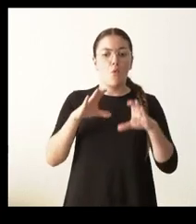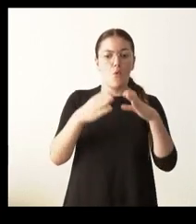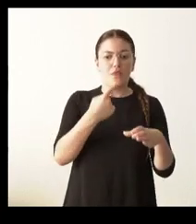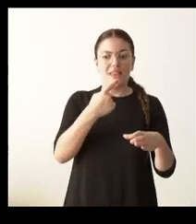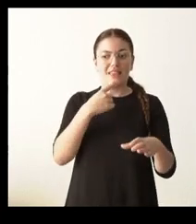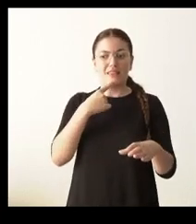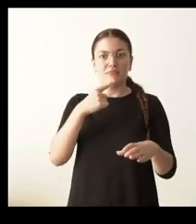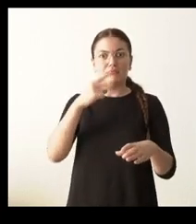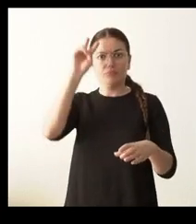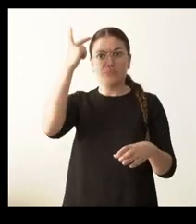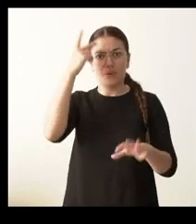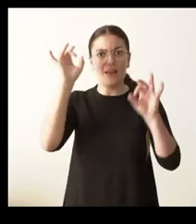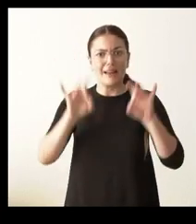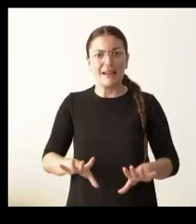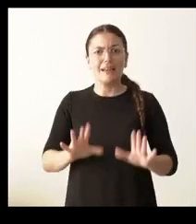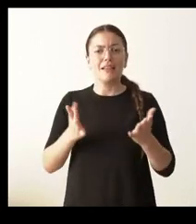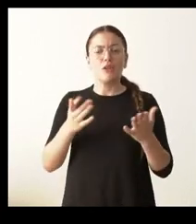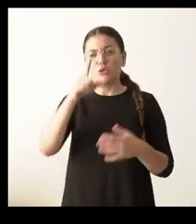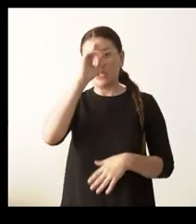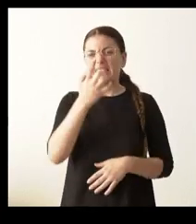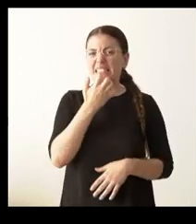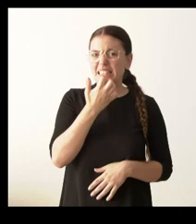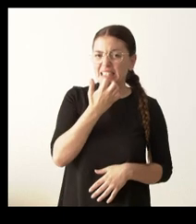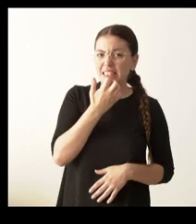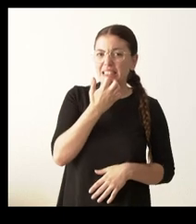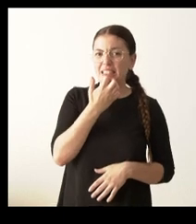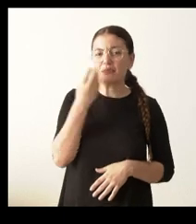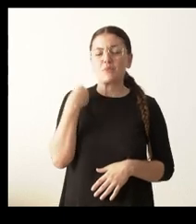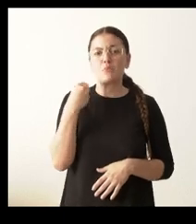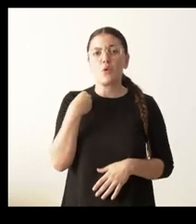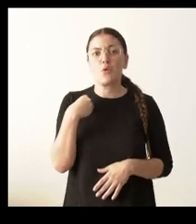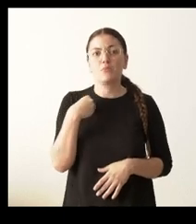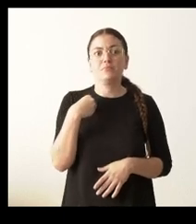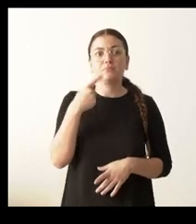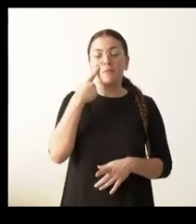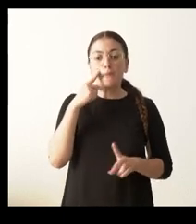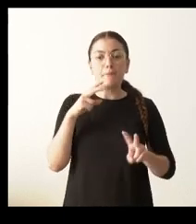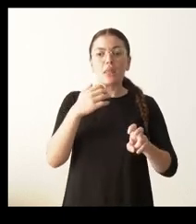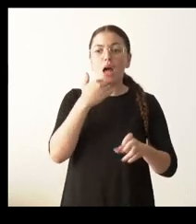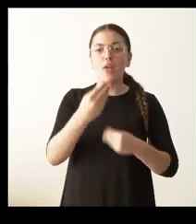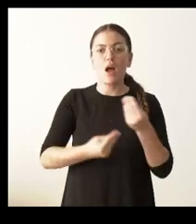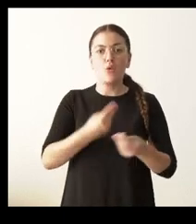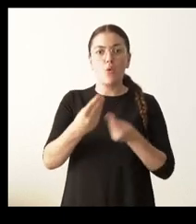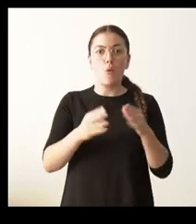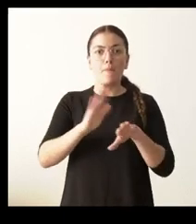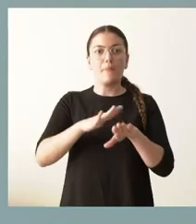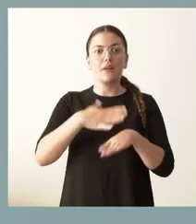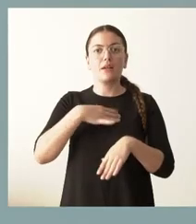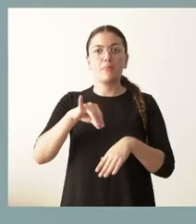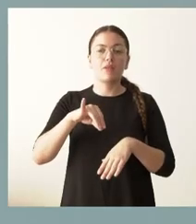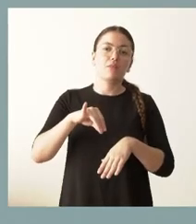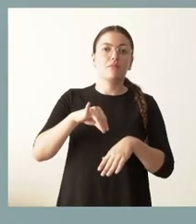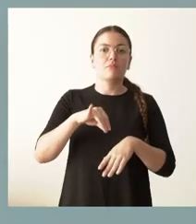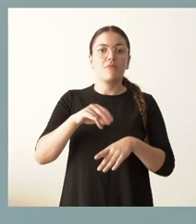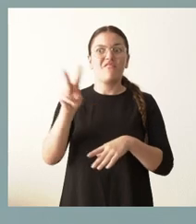van a tomar la iniciativa de alguna manera para que se plasme lo que ustedes creen que es mejor para Valladolid. Bueno,